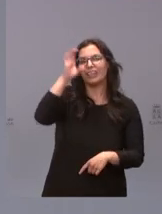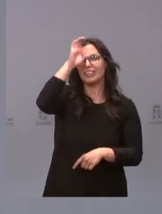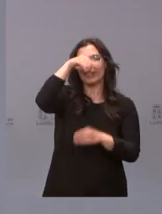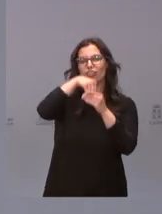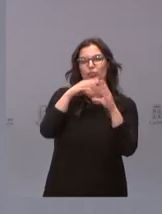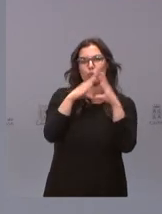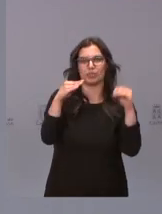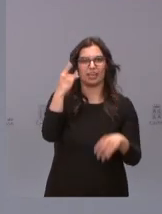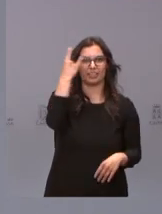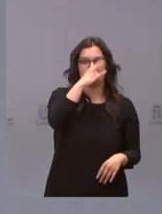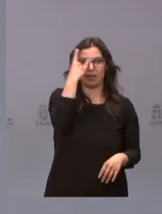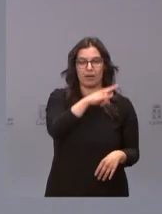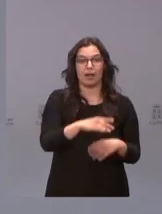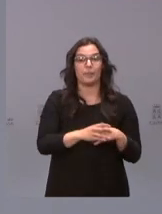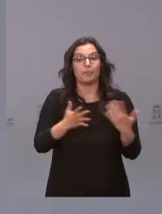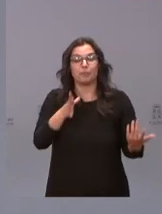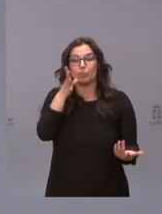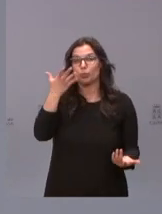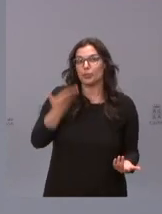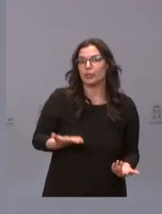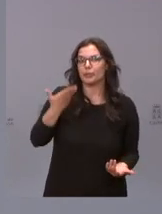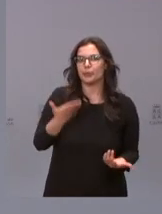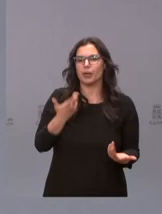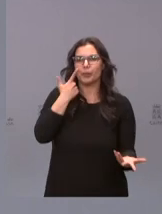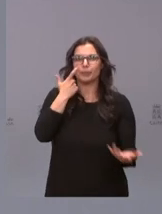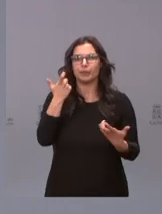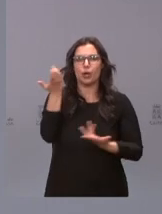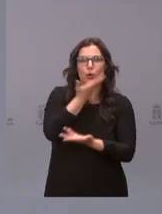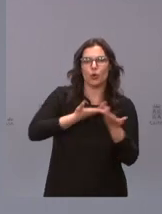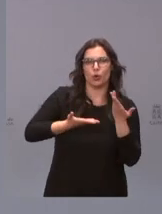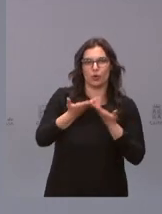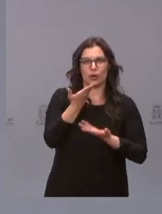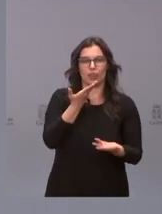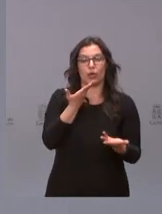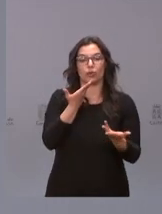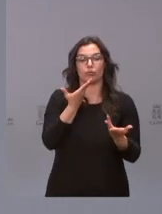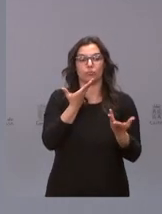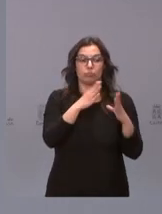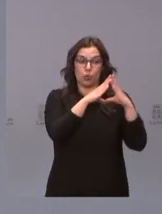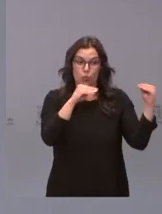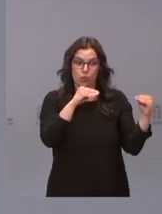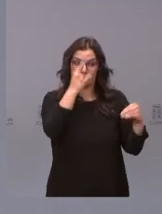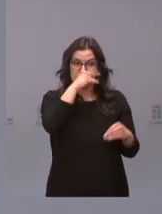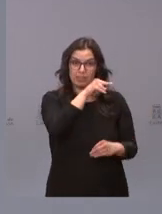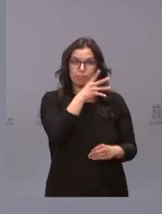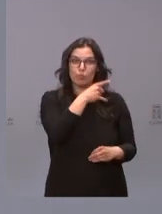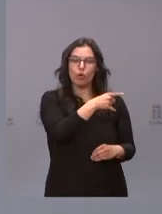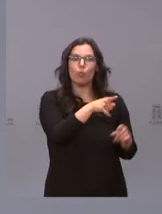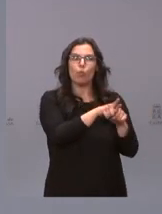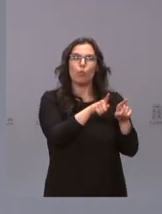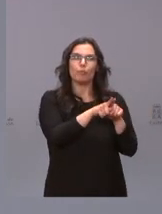Salamanca. Y por eso es importante destacar la colaboración con la universidad porque aporta una